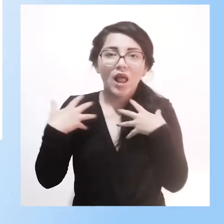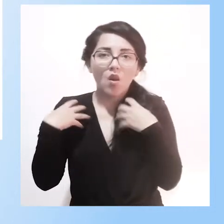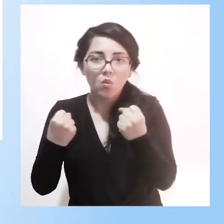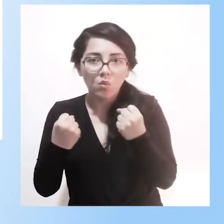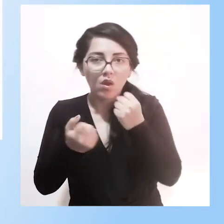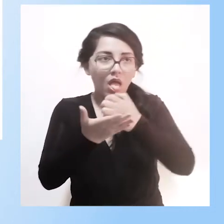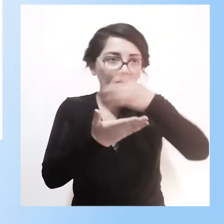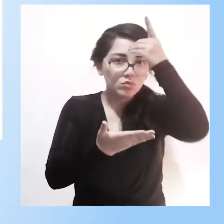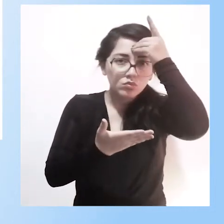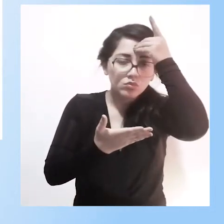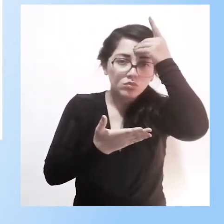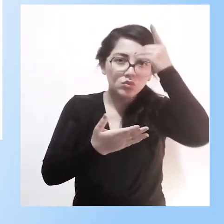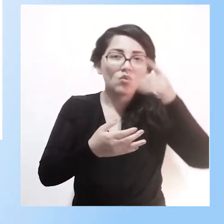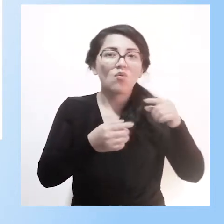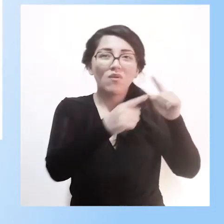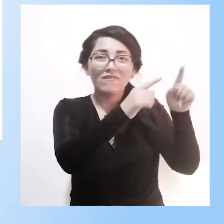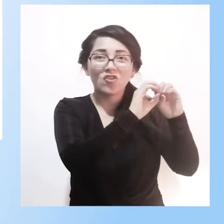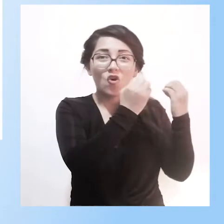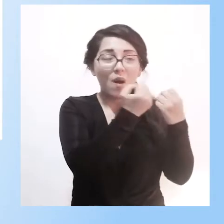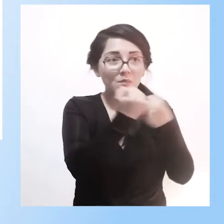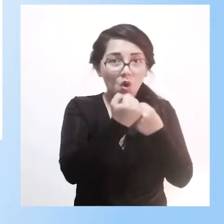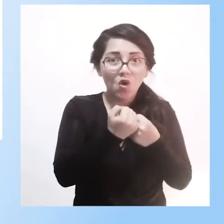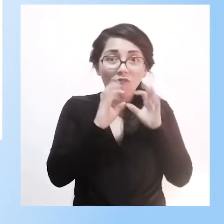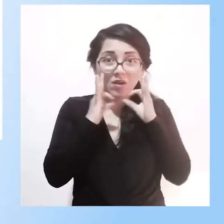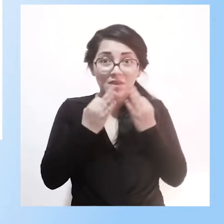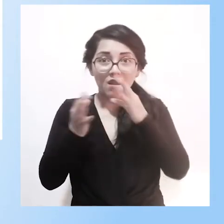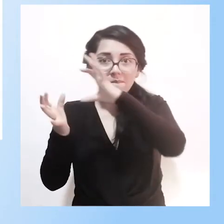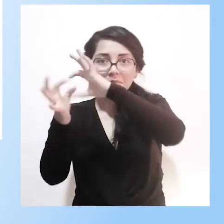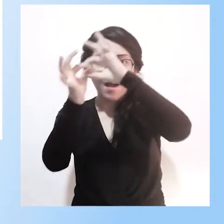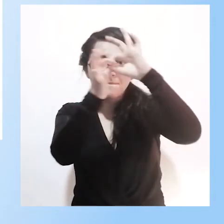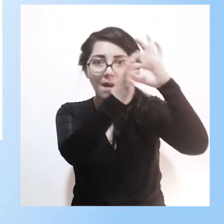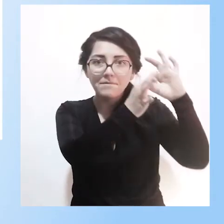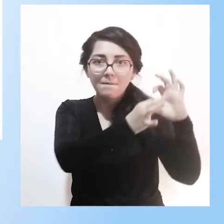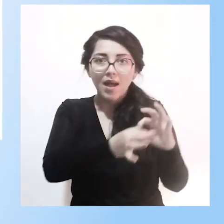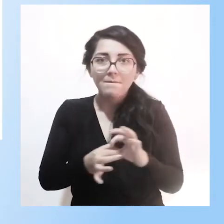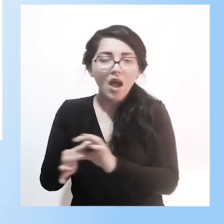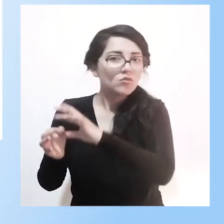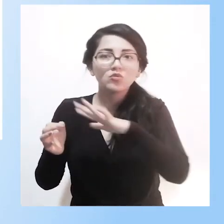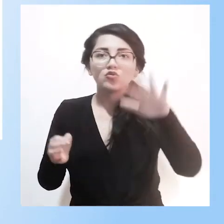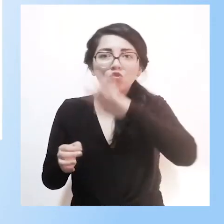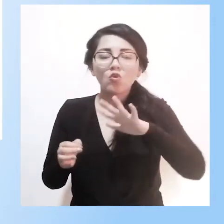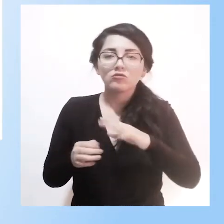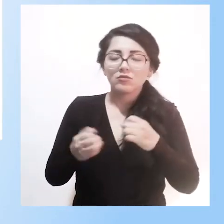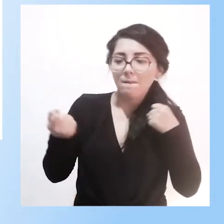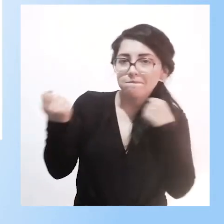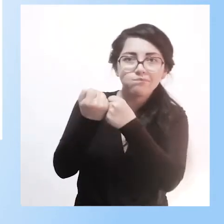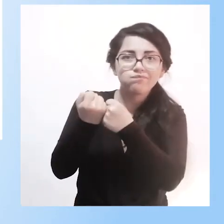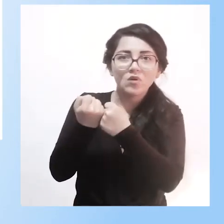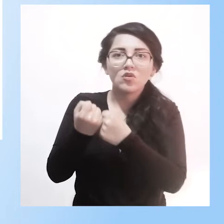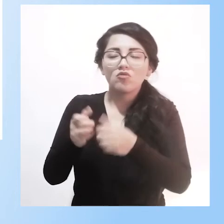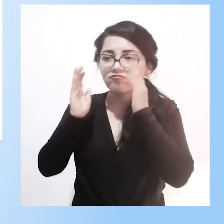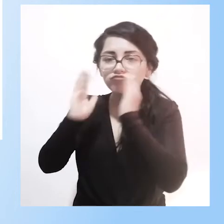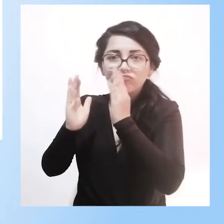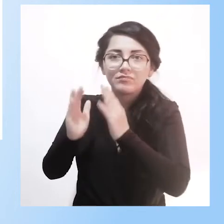educación, redes de apoyo y familia, para garantizar una atención integral. El proceso del programa es...